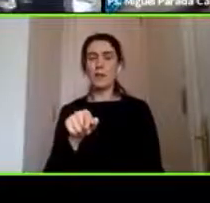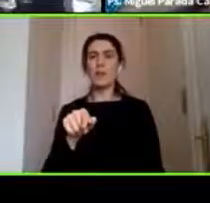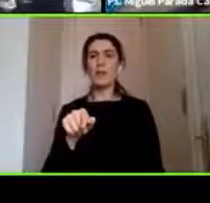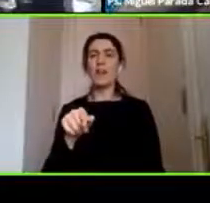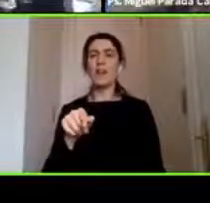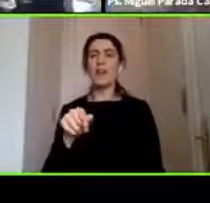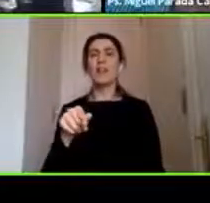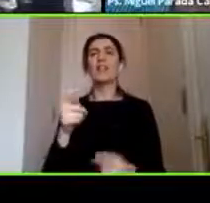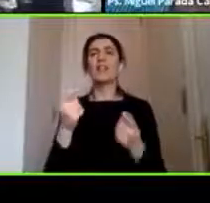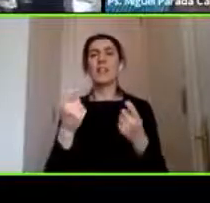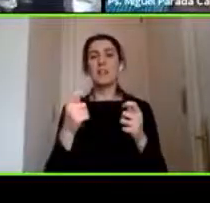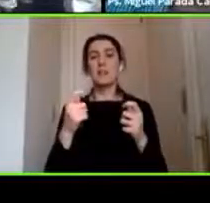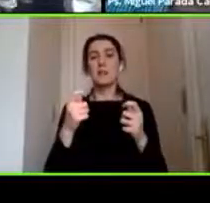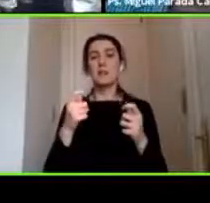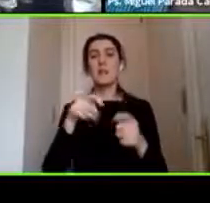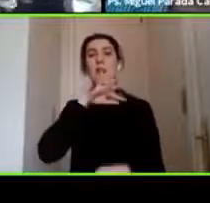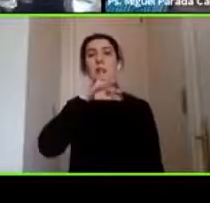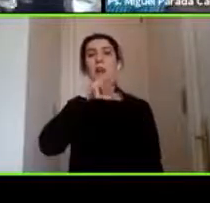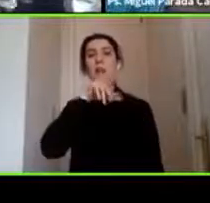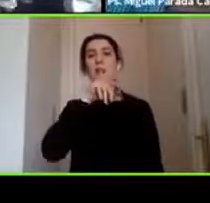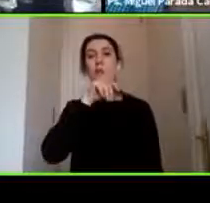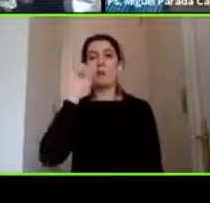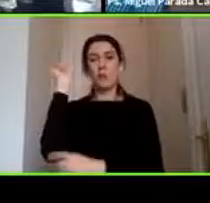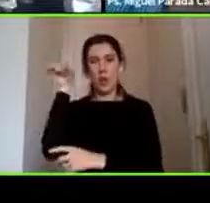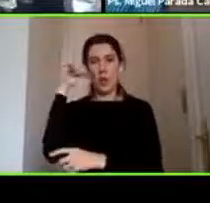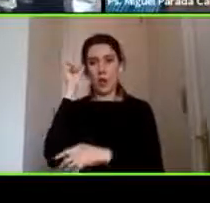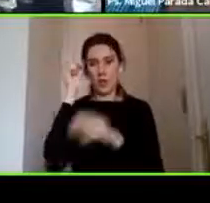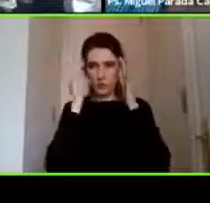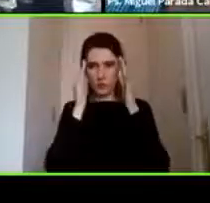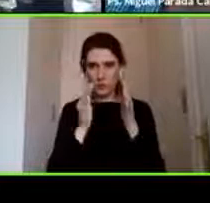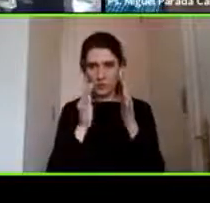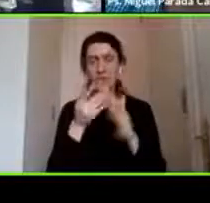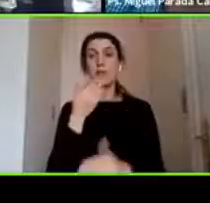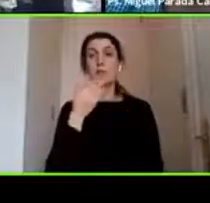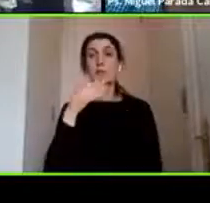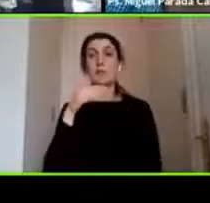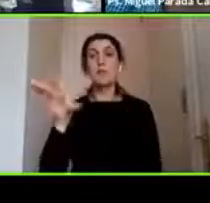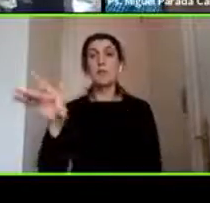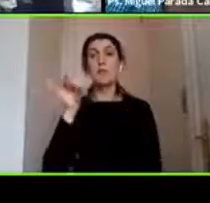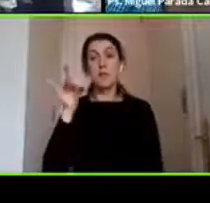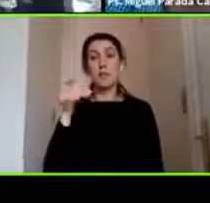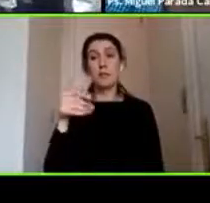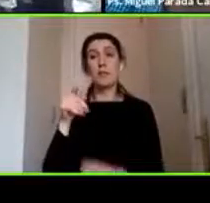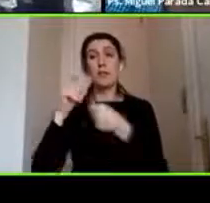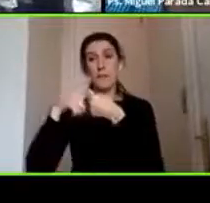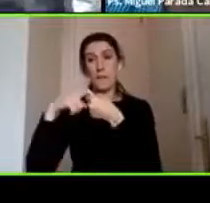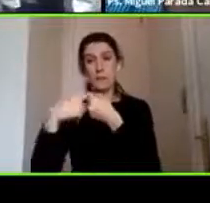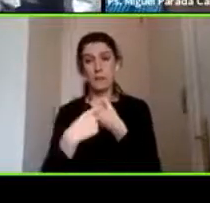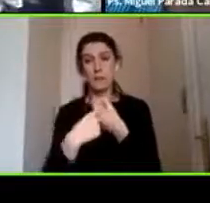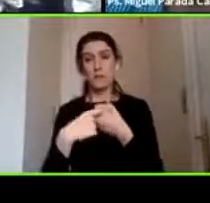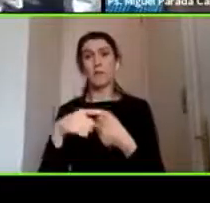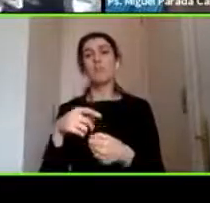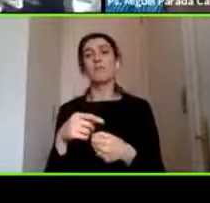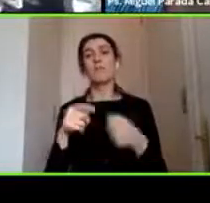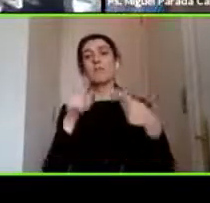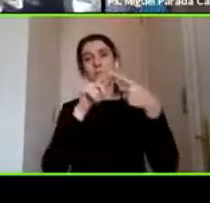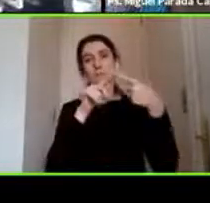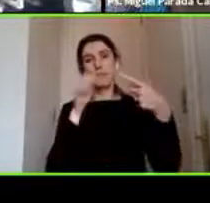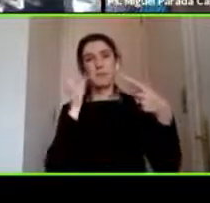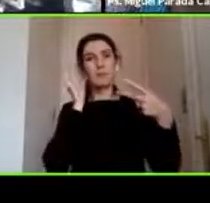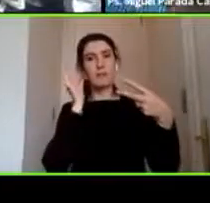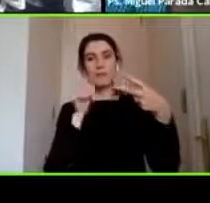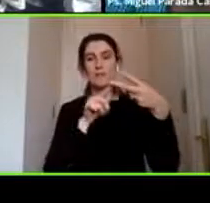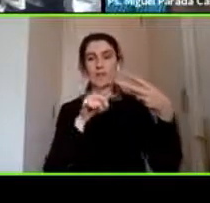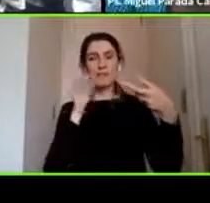entonces también los dejamos invitados para que participen Consuelo Ingrid Miguel muchas muchas gracias Tamara muchas